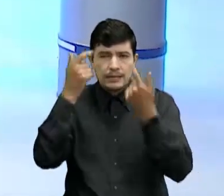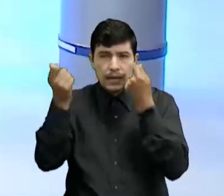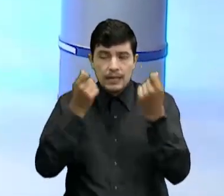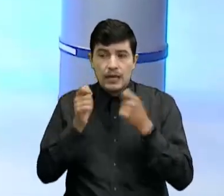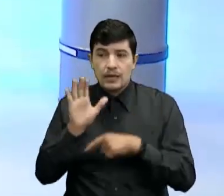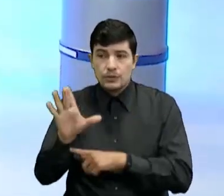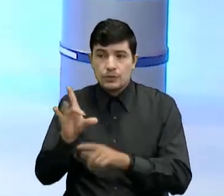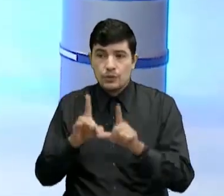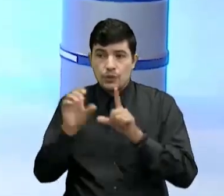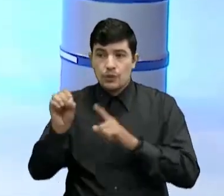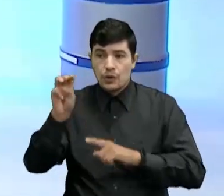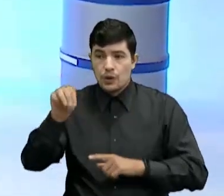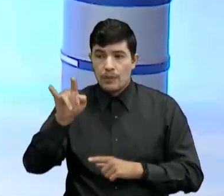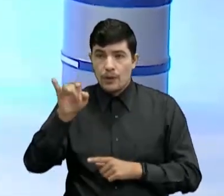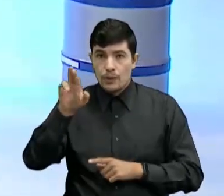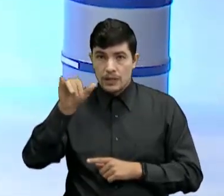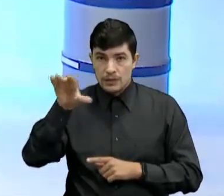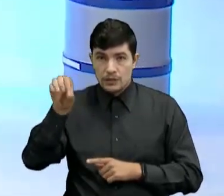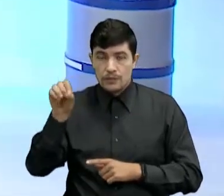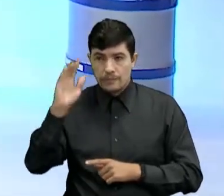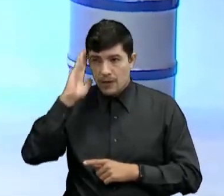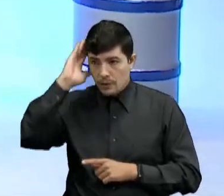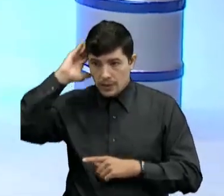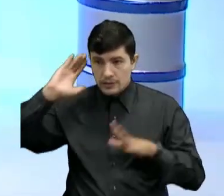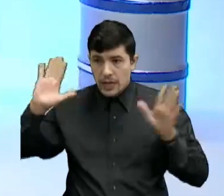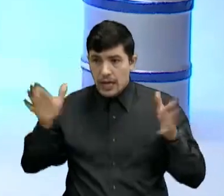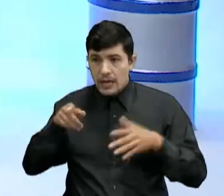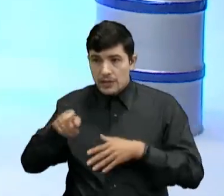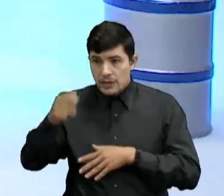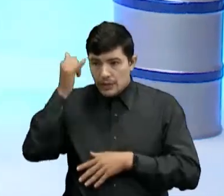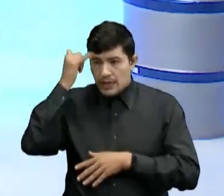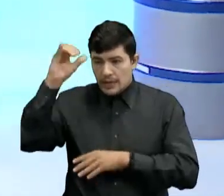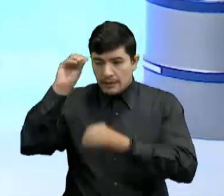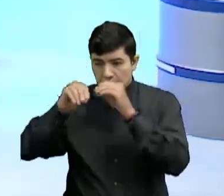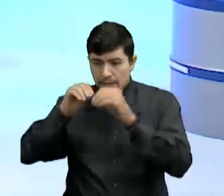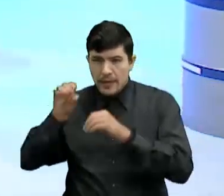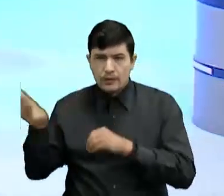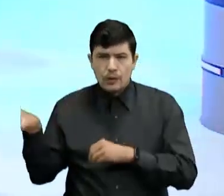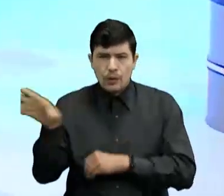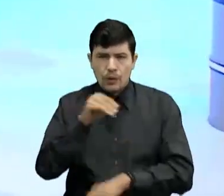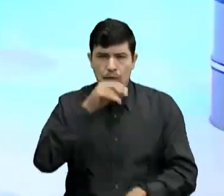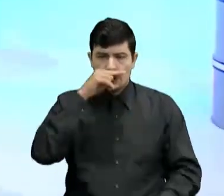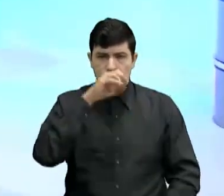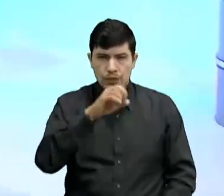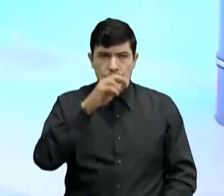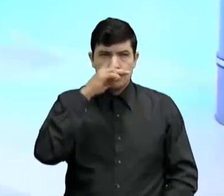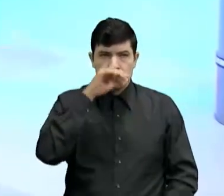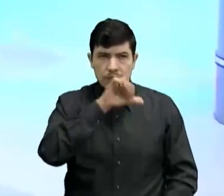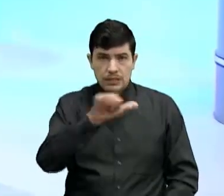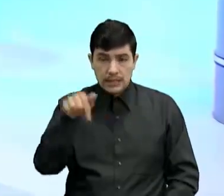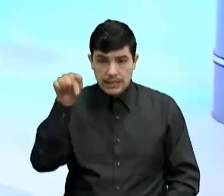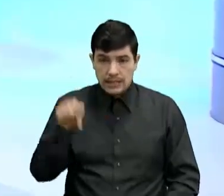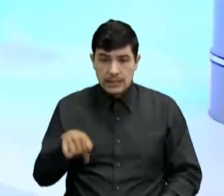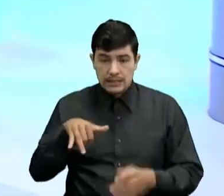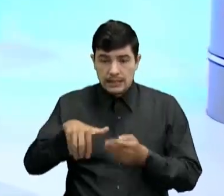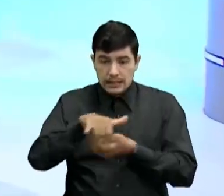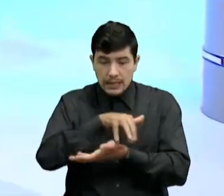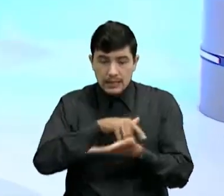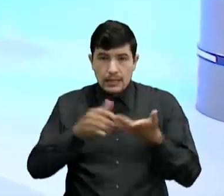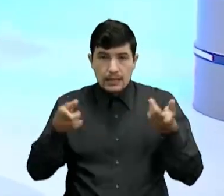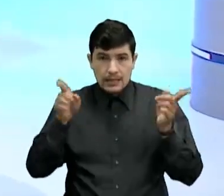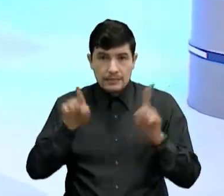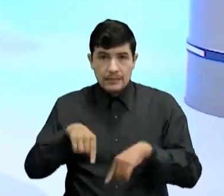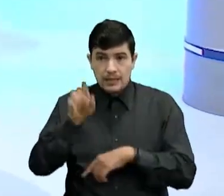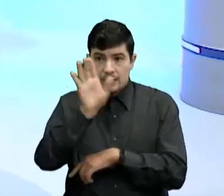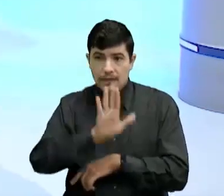Mauricio Aguilar Se ha ideado Profe Leo Para que todos Los niños No solamente De Santander Sino también De Norte